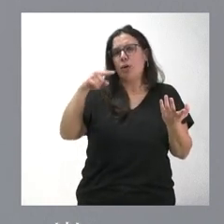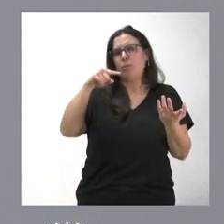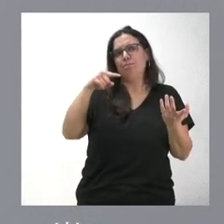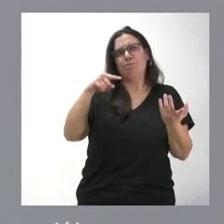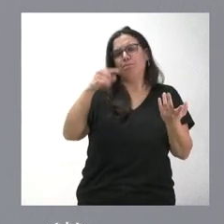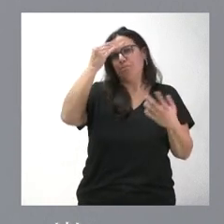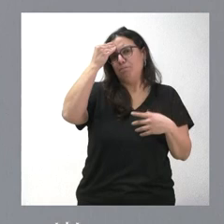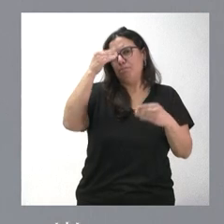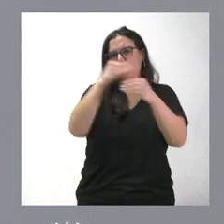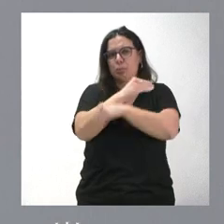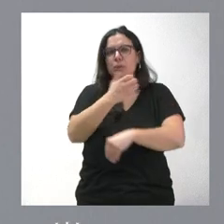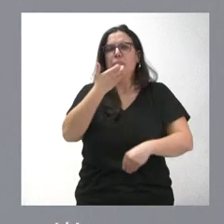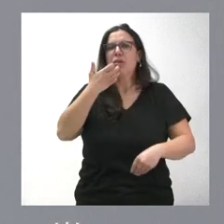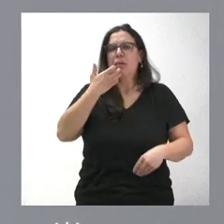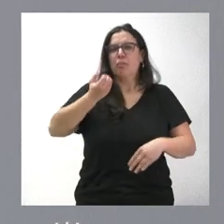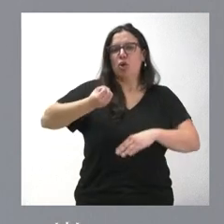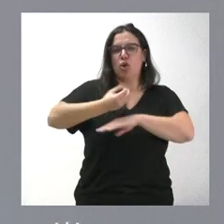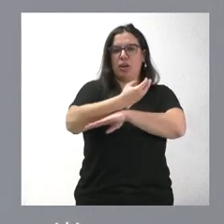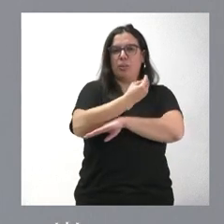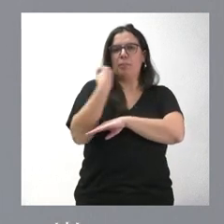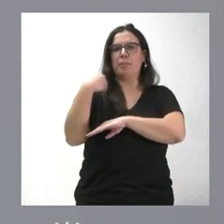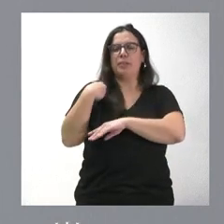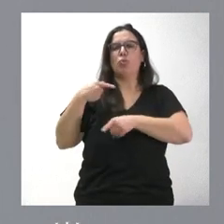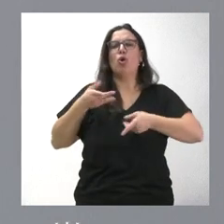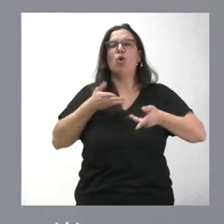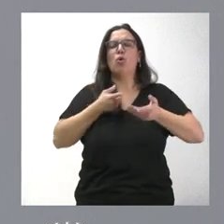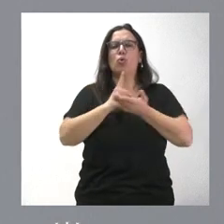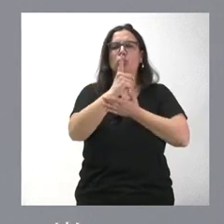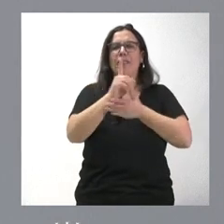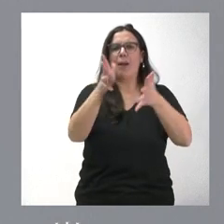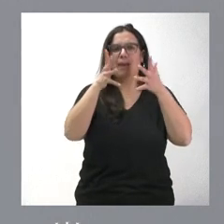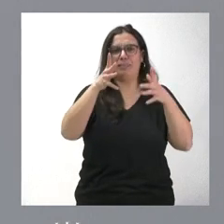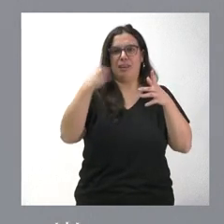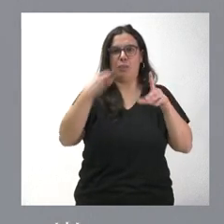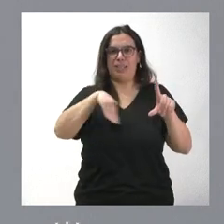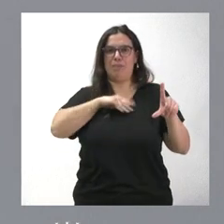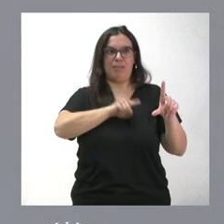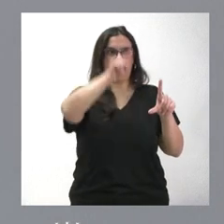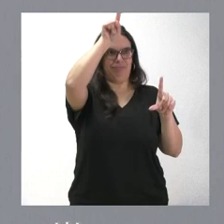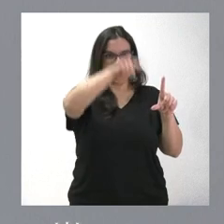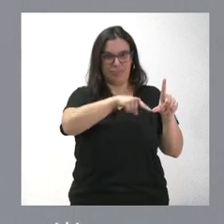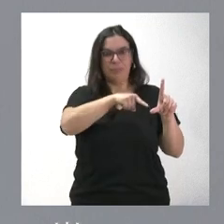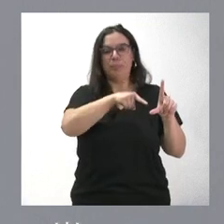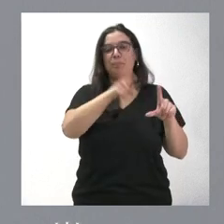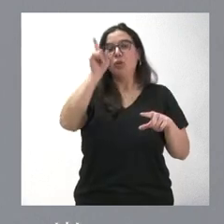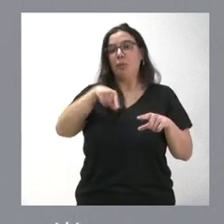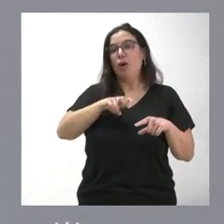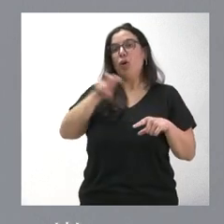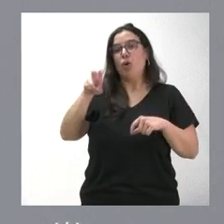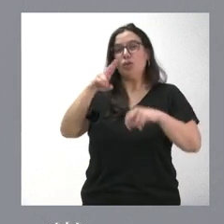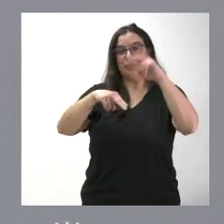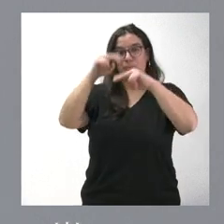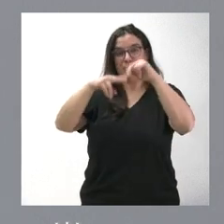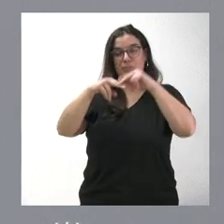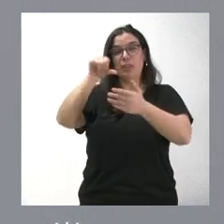caso del ferrocarril de la Ruta de la Plata, o como es el caso de algunos soterramientos a los que aspiraban importantes